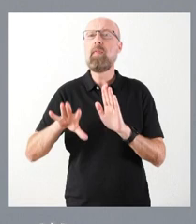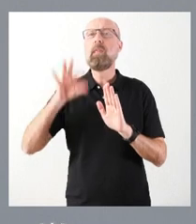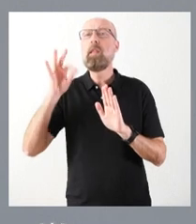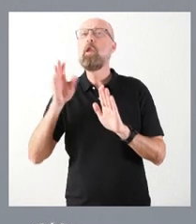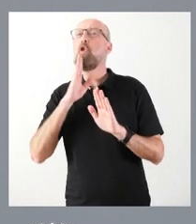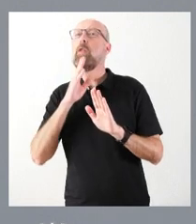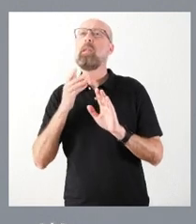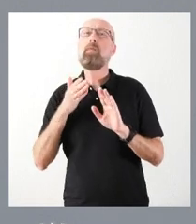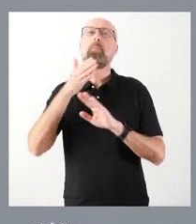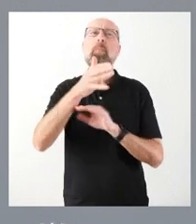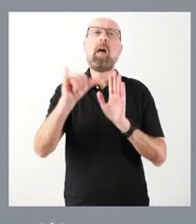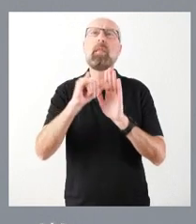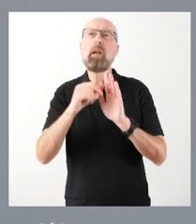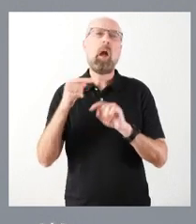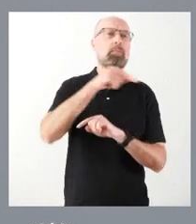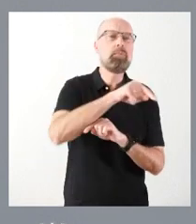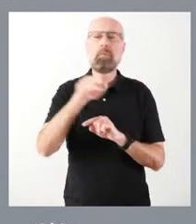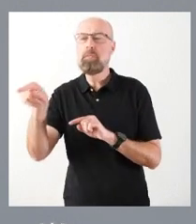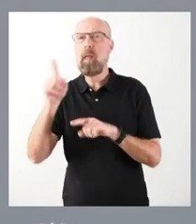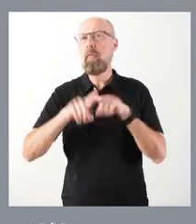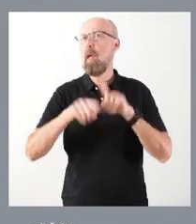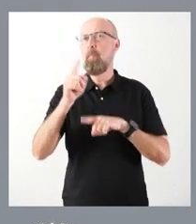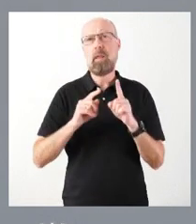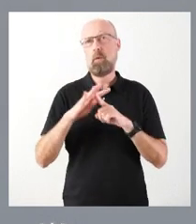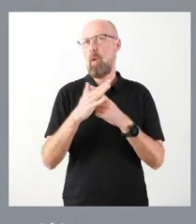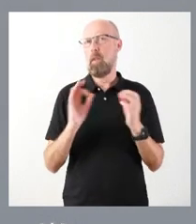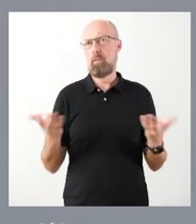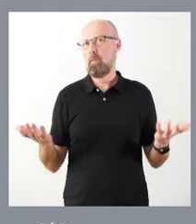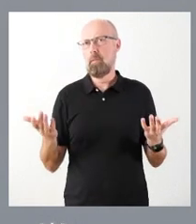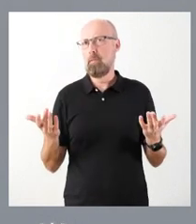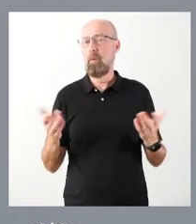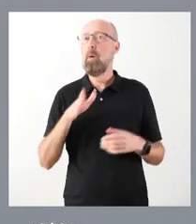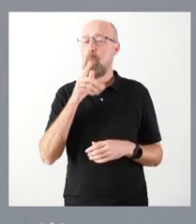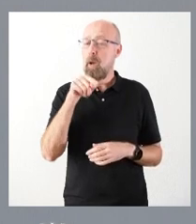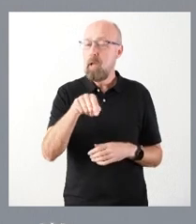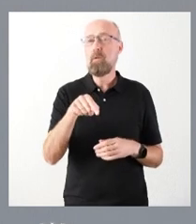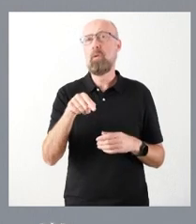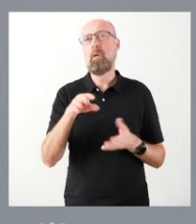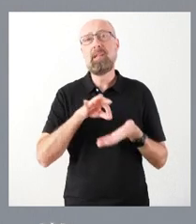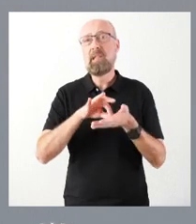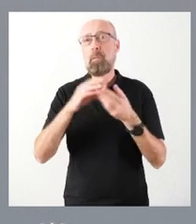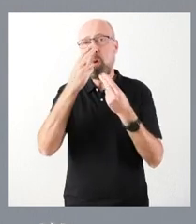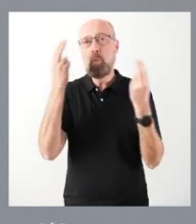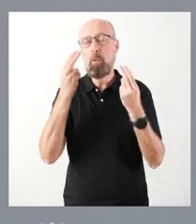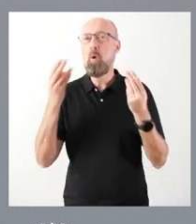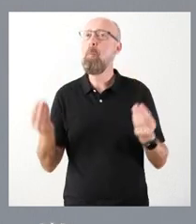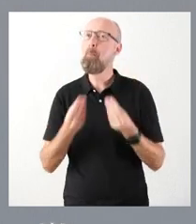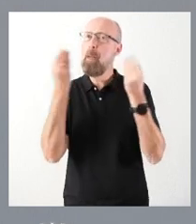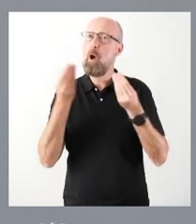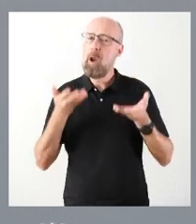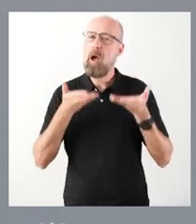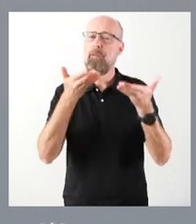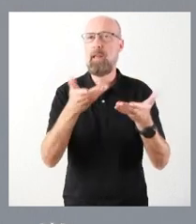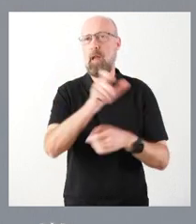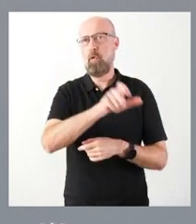sanitarios en función de las circunstancias de una u otra comunidad autónoma. Y, por tanto, creemos con esto que mejoramos un buen servicio público a los ciudadanos, que es en los que estamos